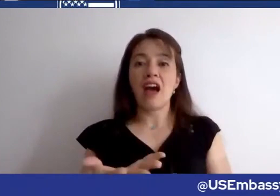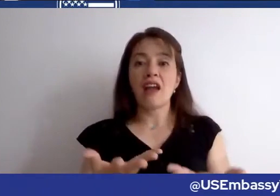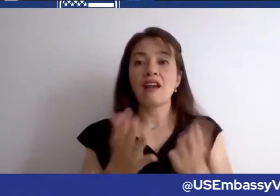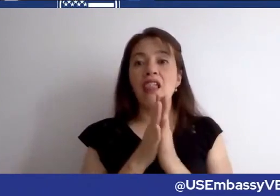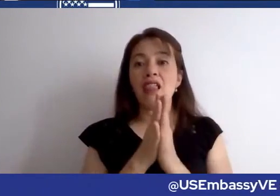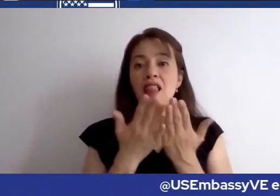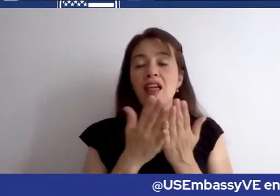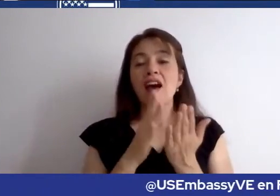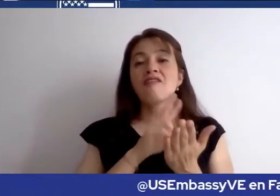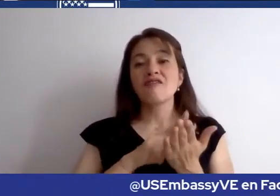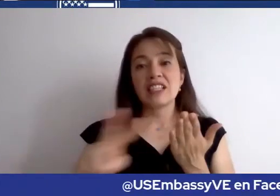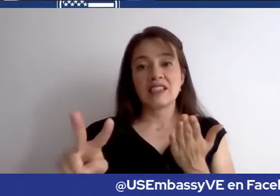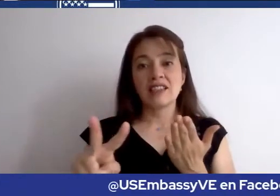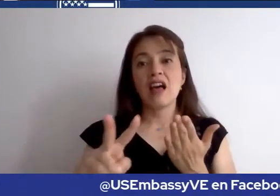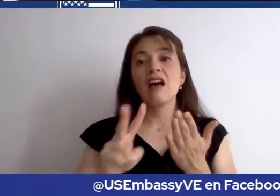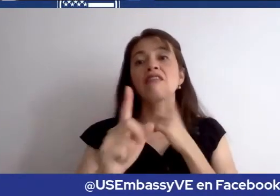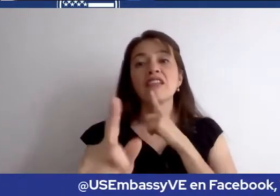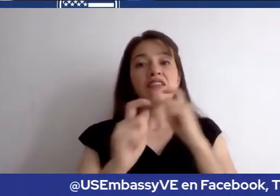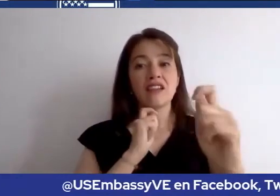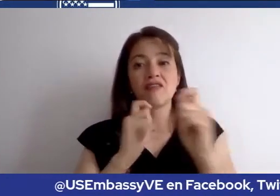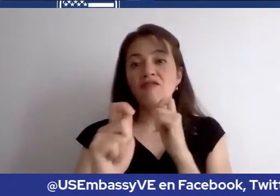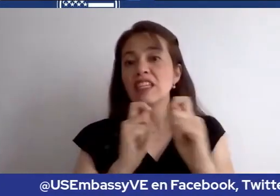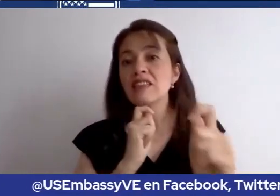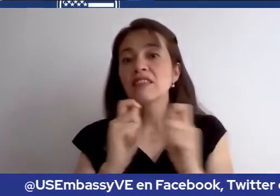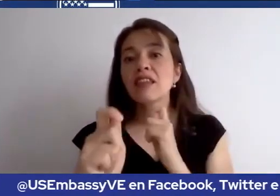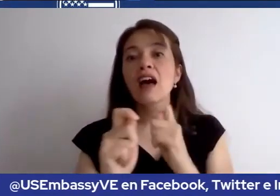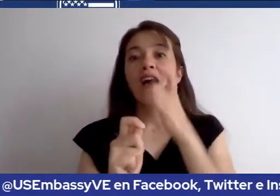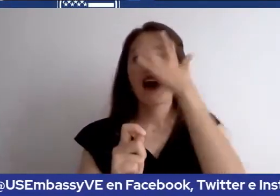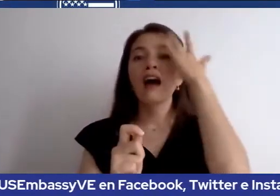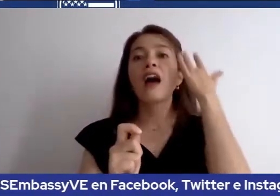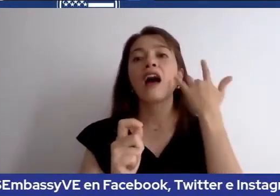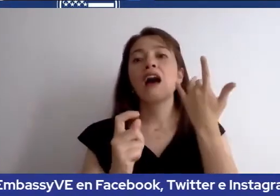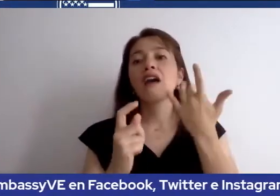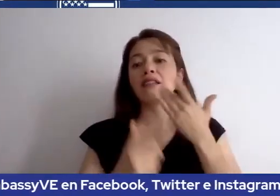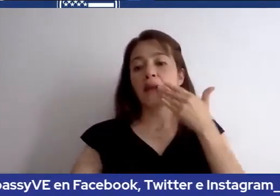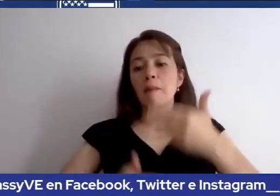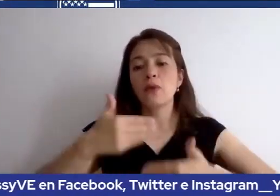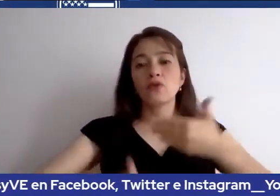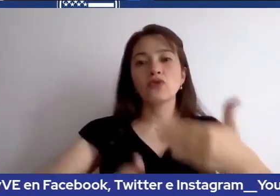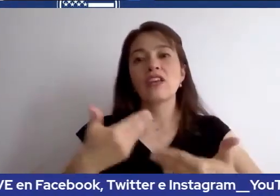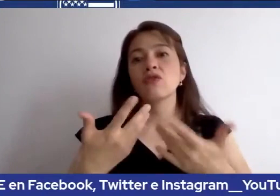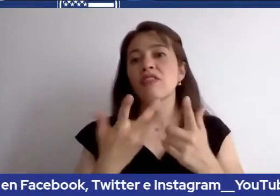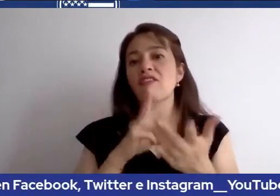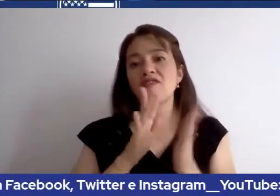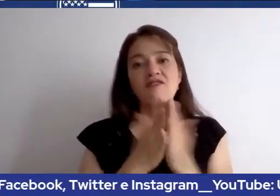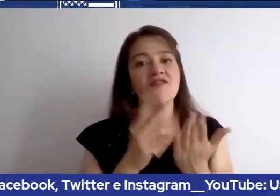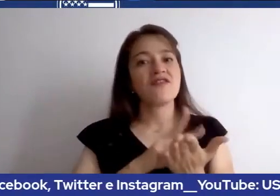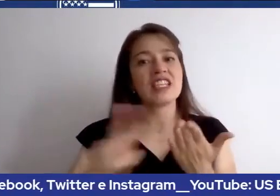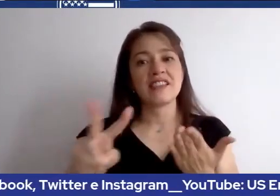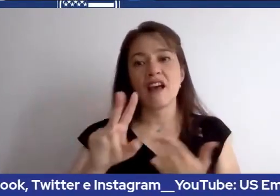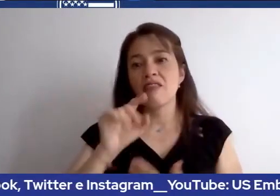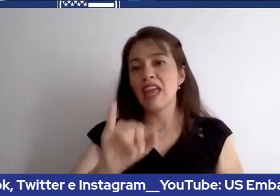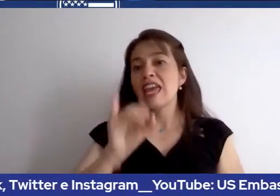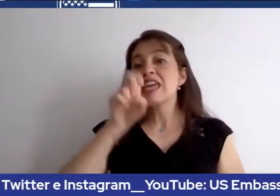entrevistas y el proceso de visas de inmigrantes